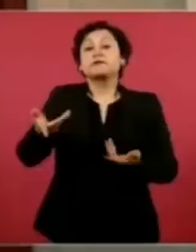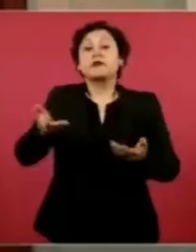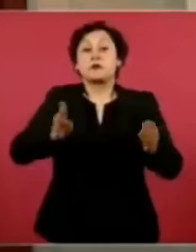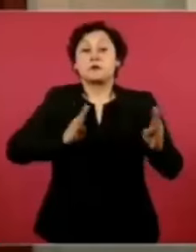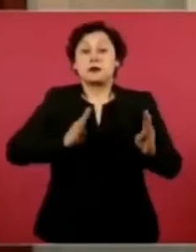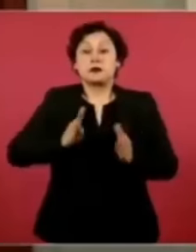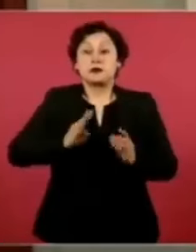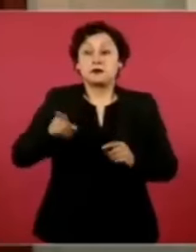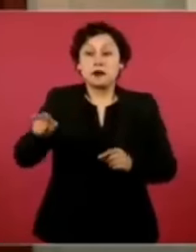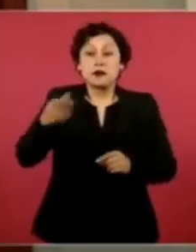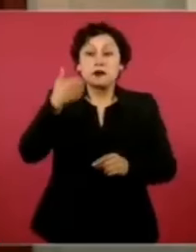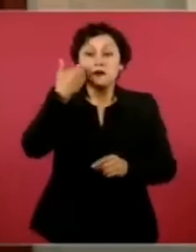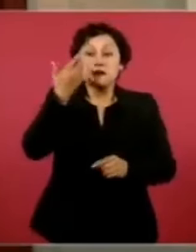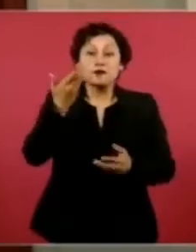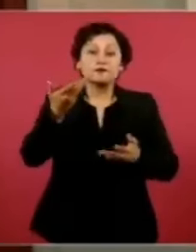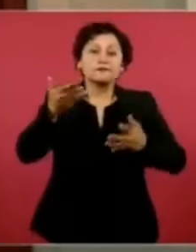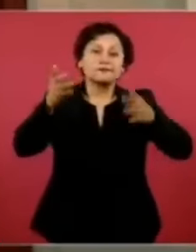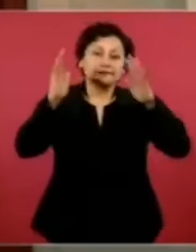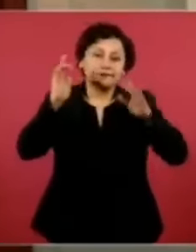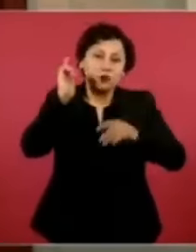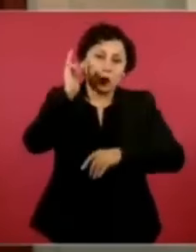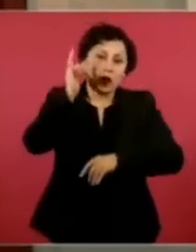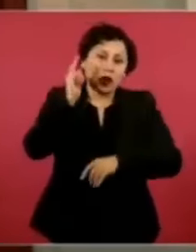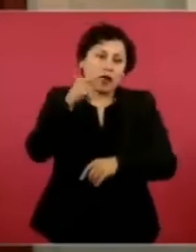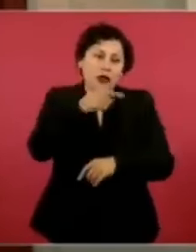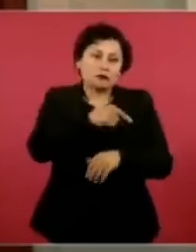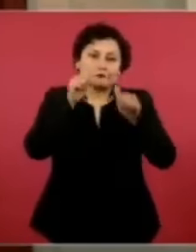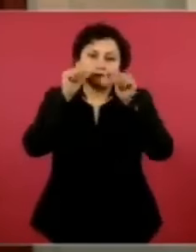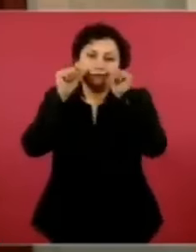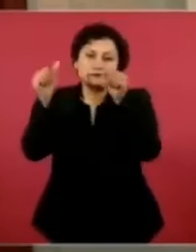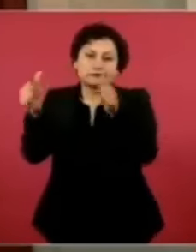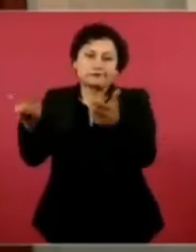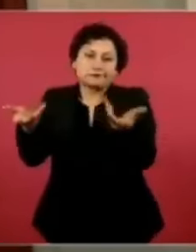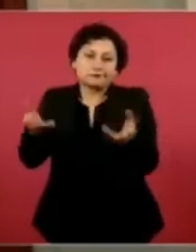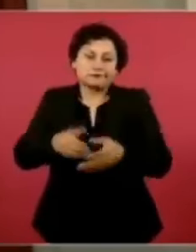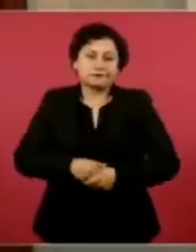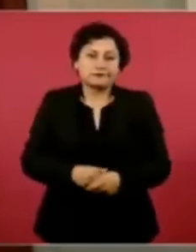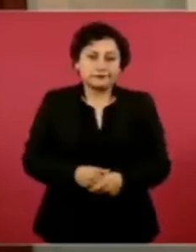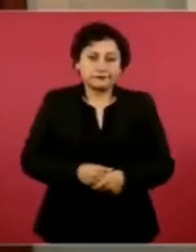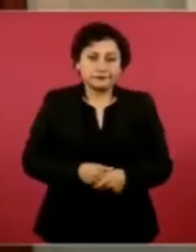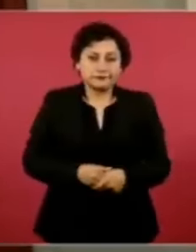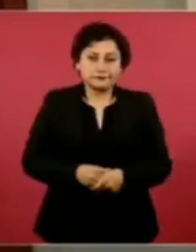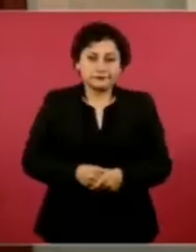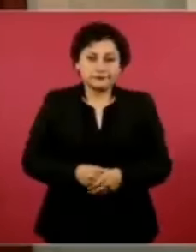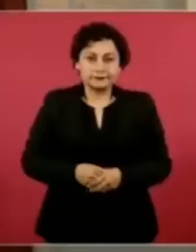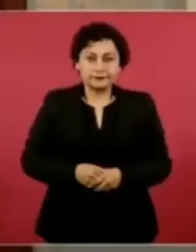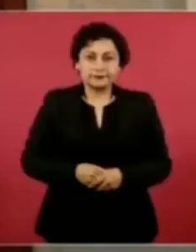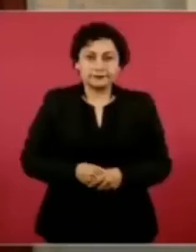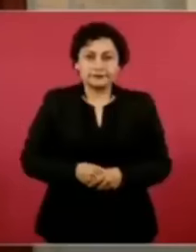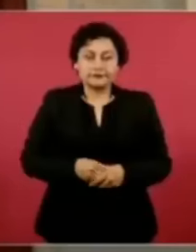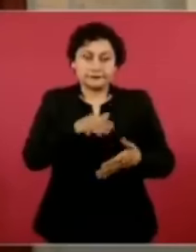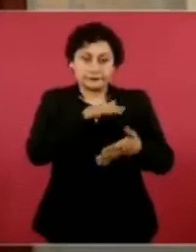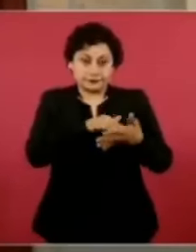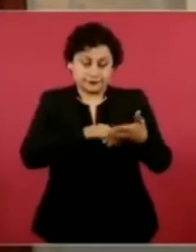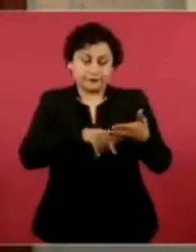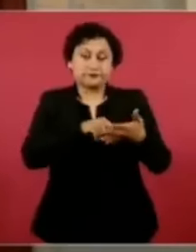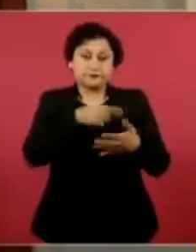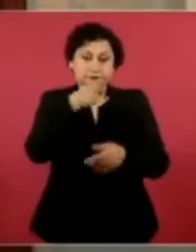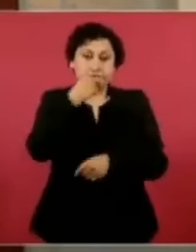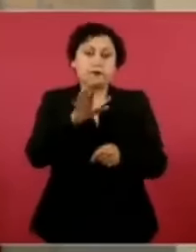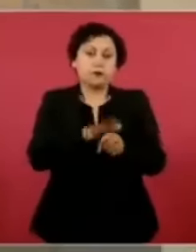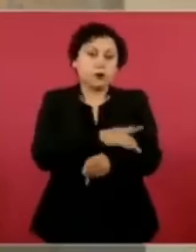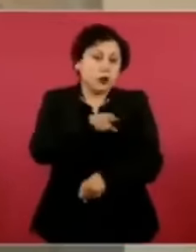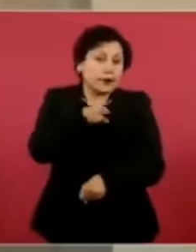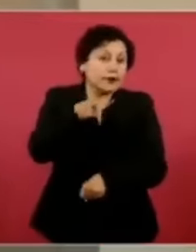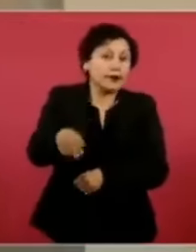el actuar indebido del juez,